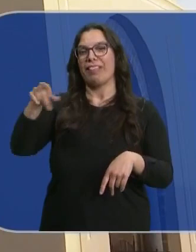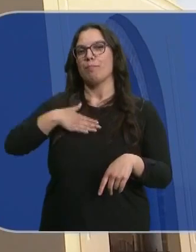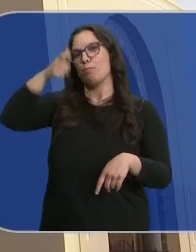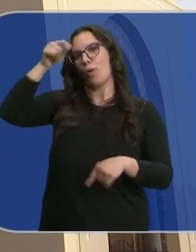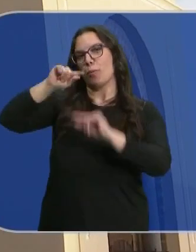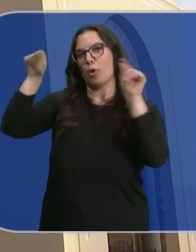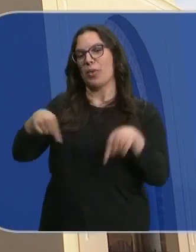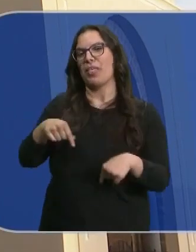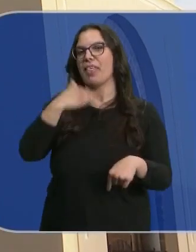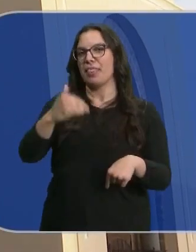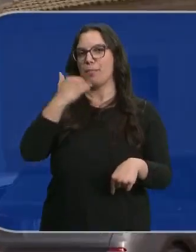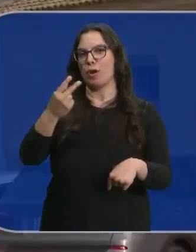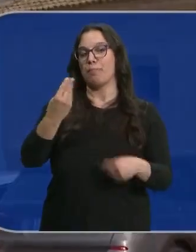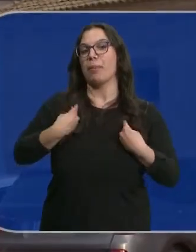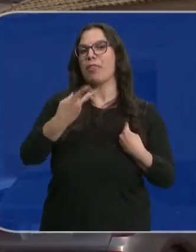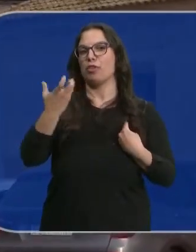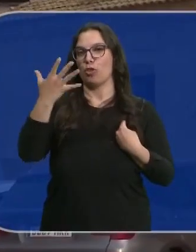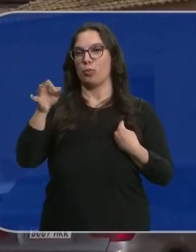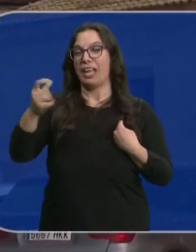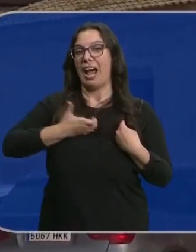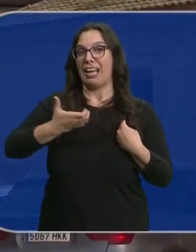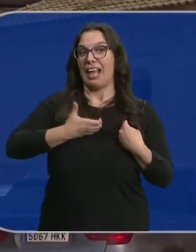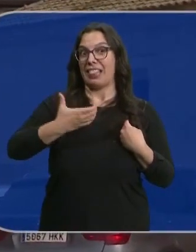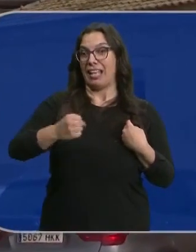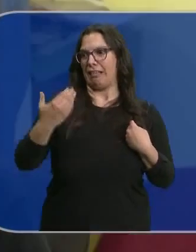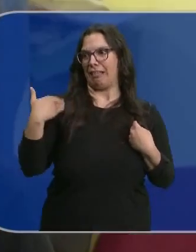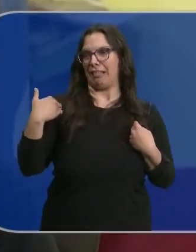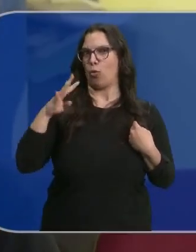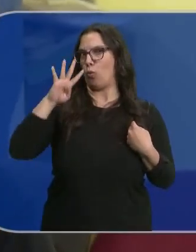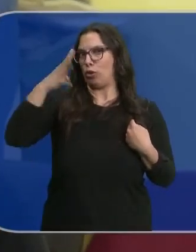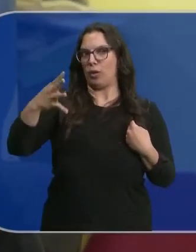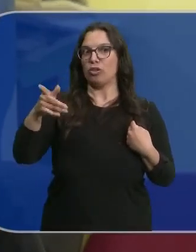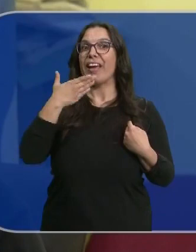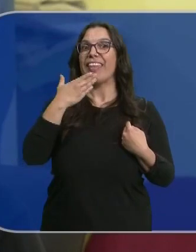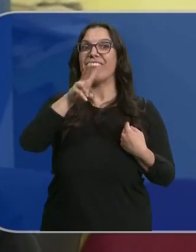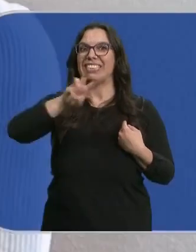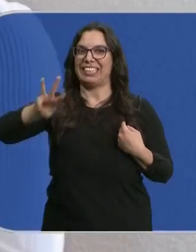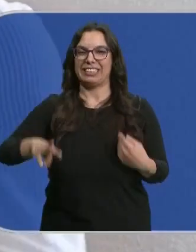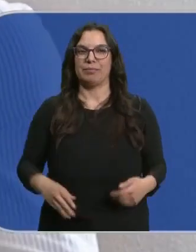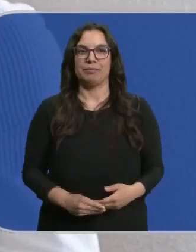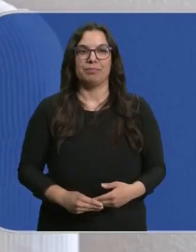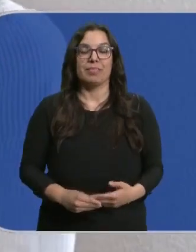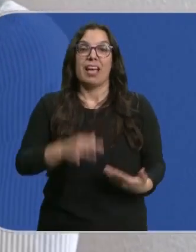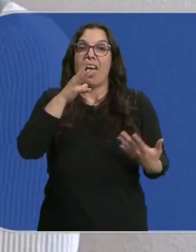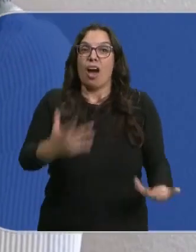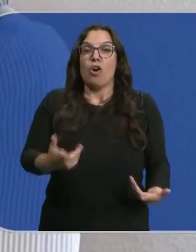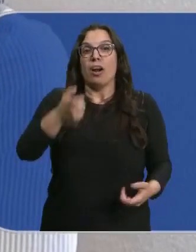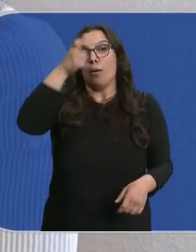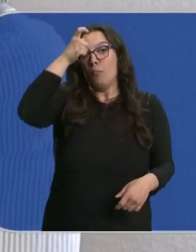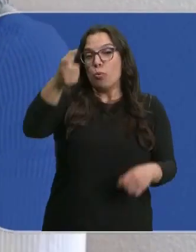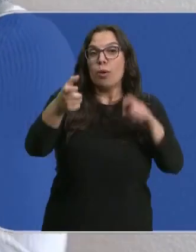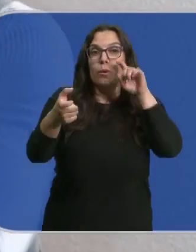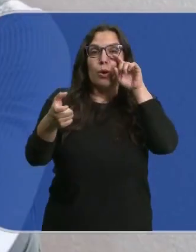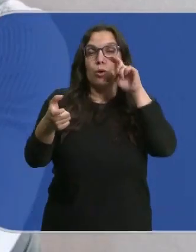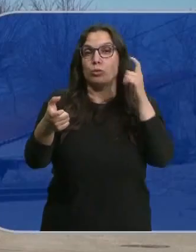Zamora, 250 habitantes. Pero alcalde desde hace solo cuatro años porque apenas tiene 23. Pues ahora los pueblos demandarán